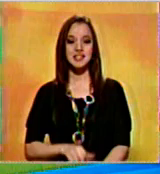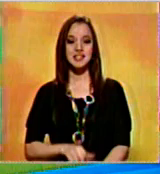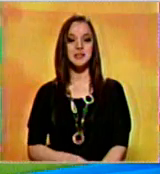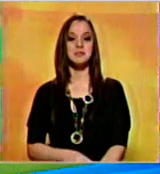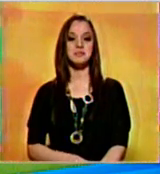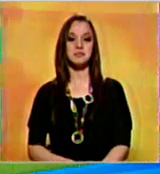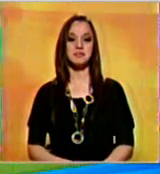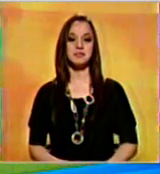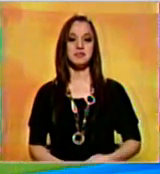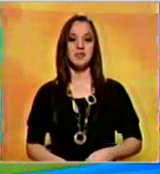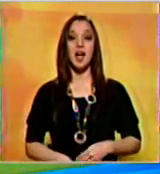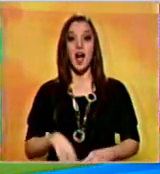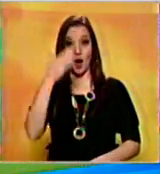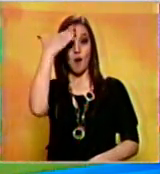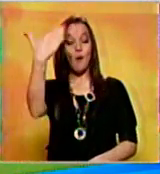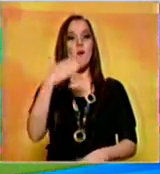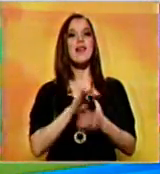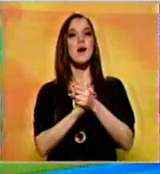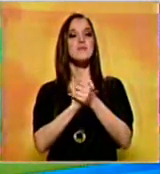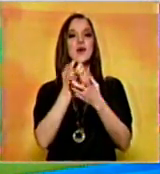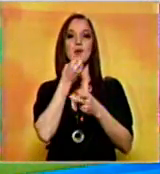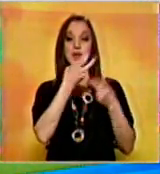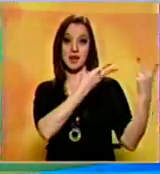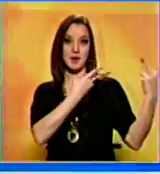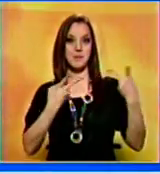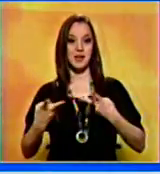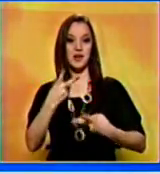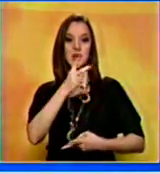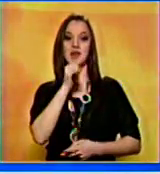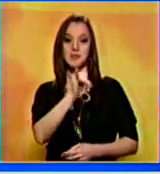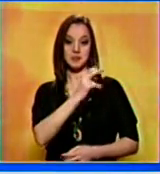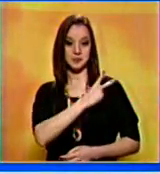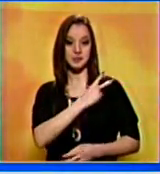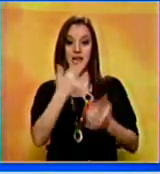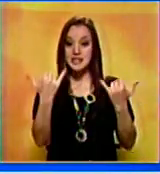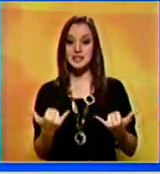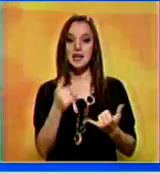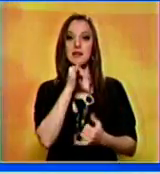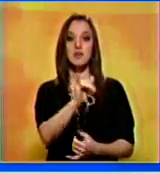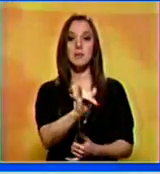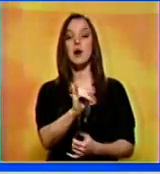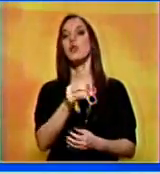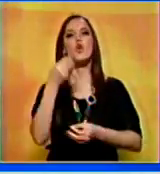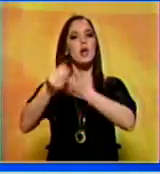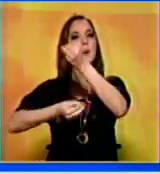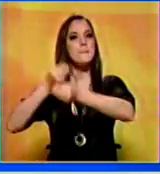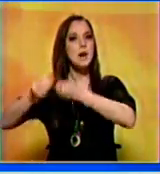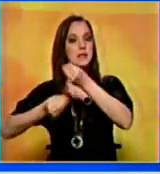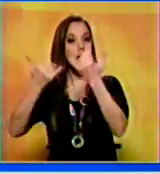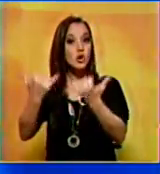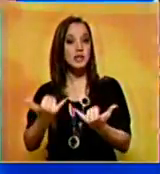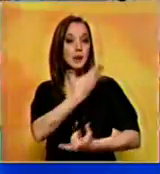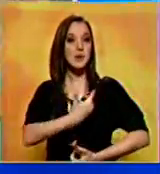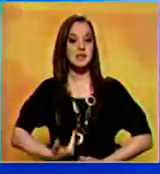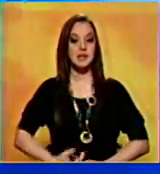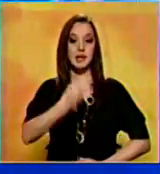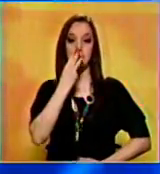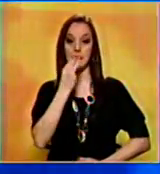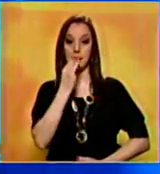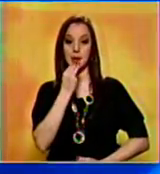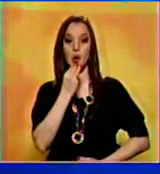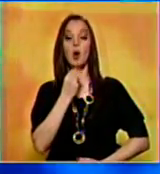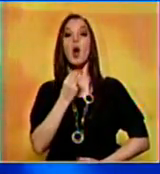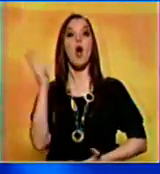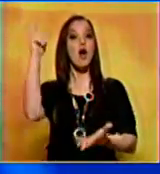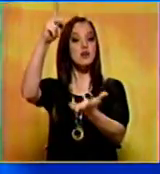Bueno amigos, bienvenidos a Noticiero Benevisión. De inmediato vamos a comentarles lo que está ocurriendo en este momento porque el presidente de la República, Nicolás